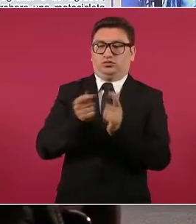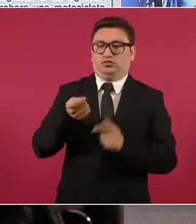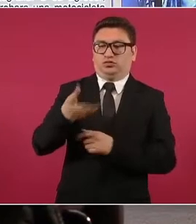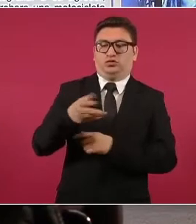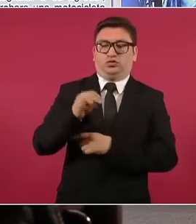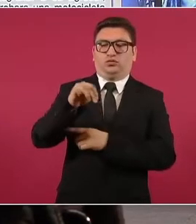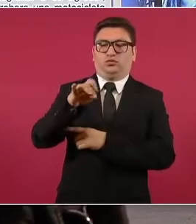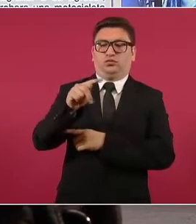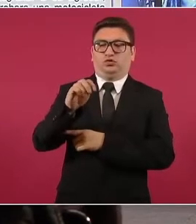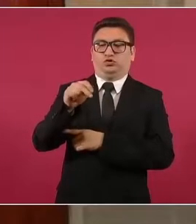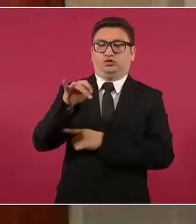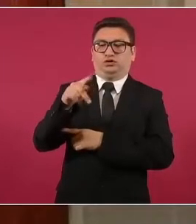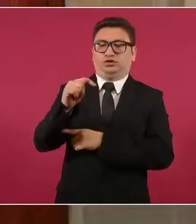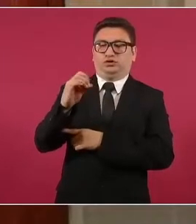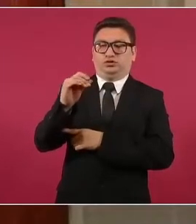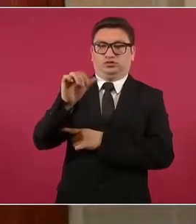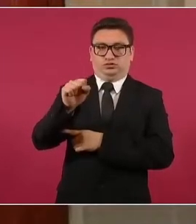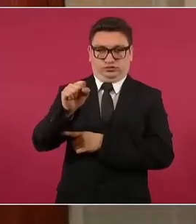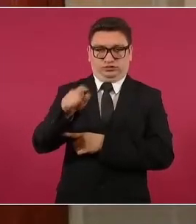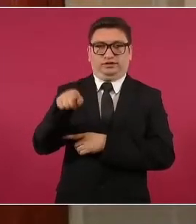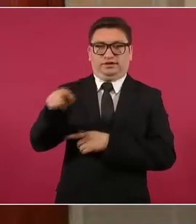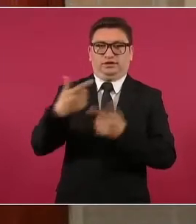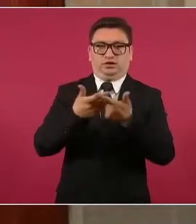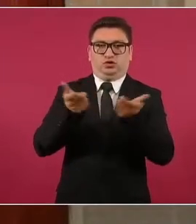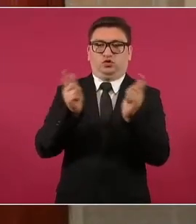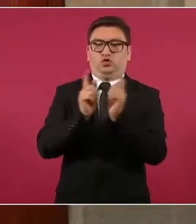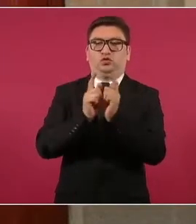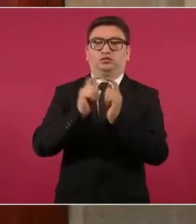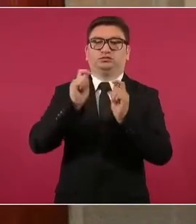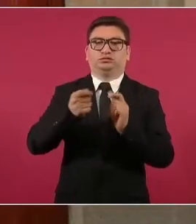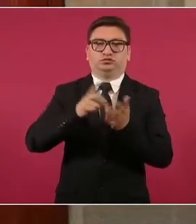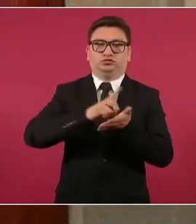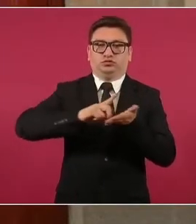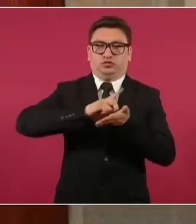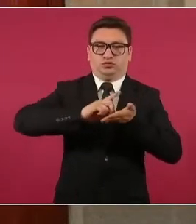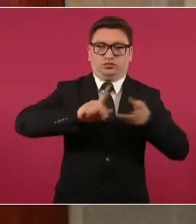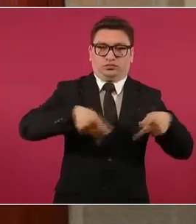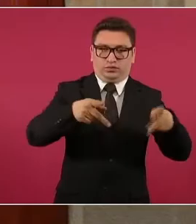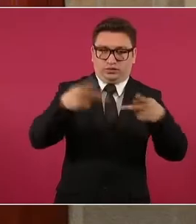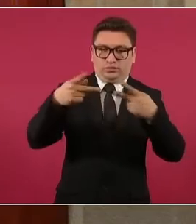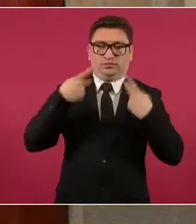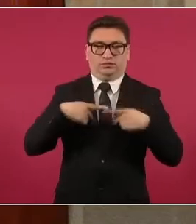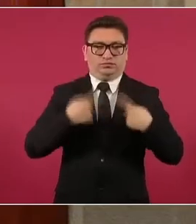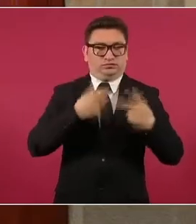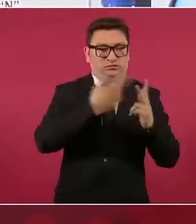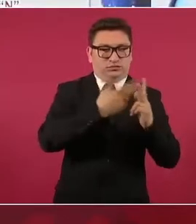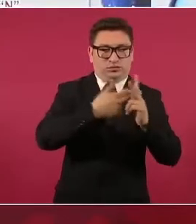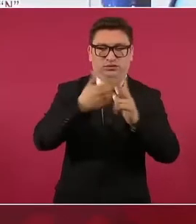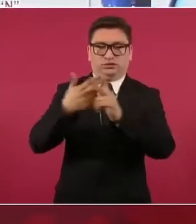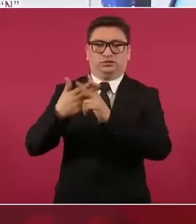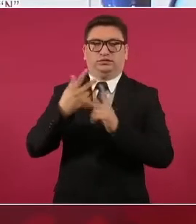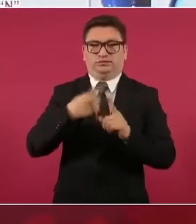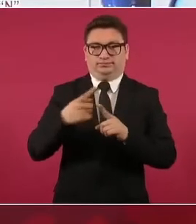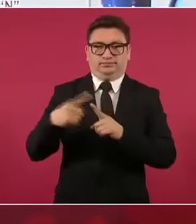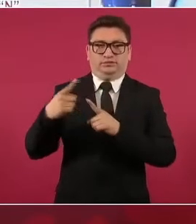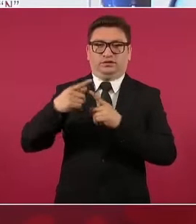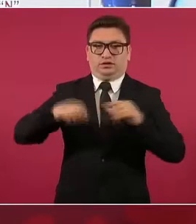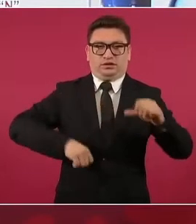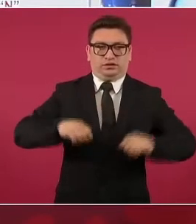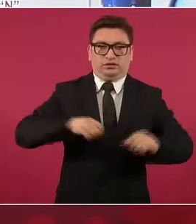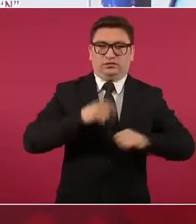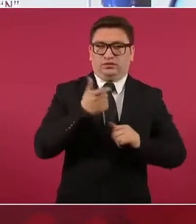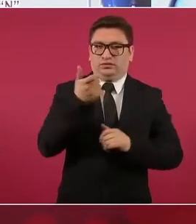Motopandilleros, y es un grupo vinculado a actividades de narcomenudeo, homicidios y también actividades de